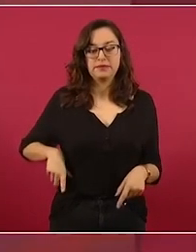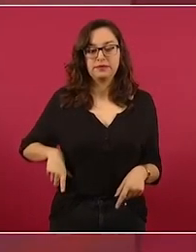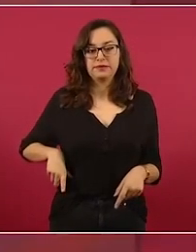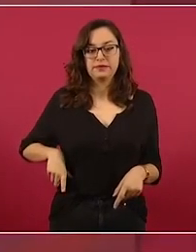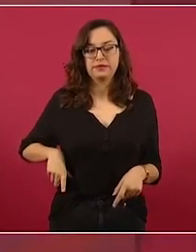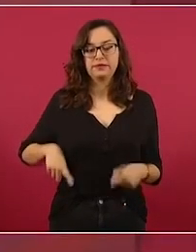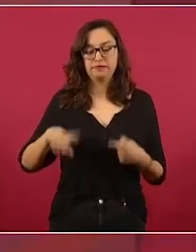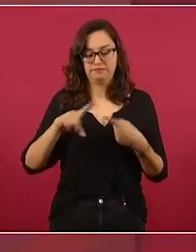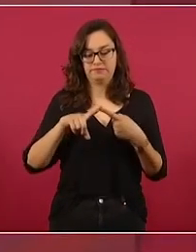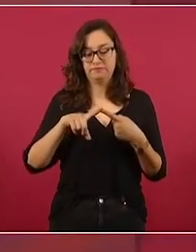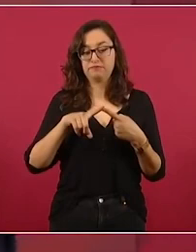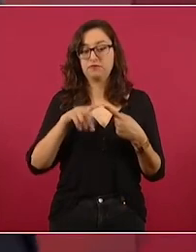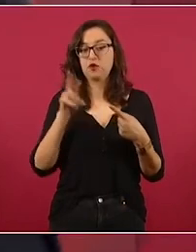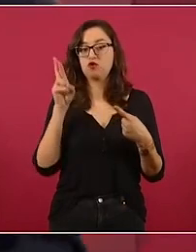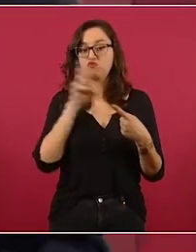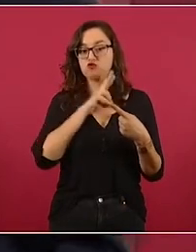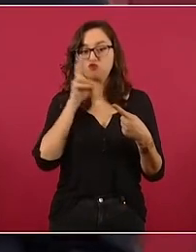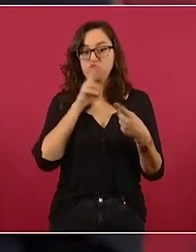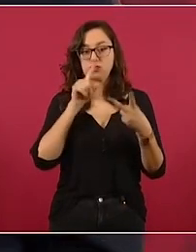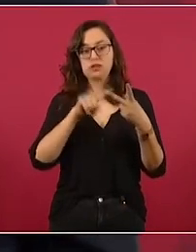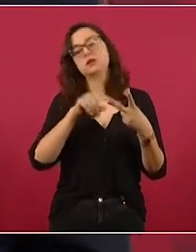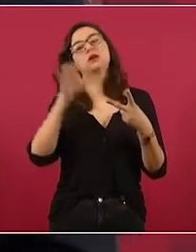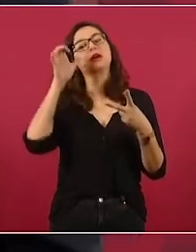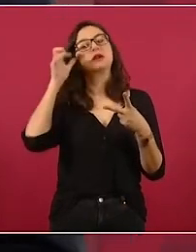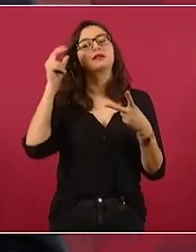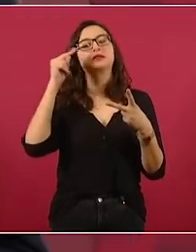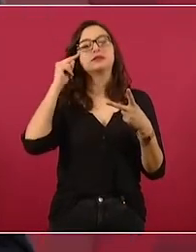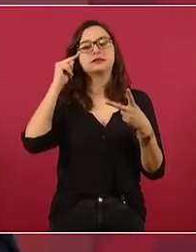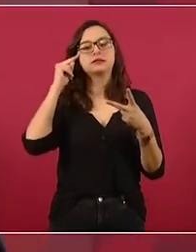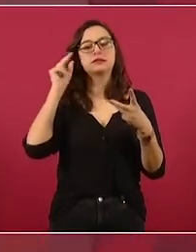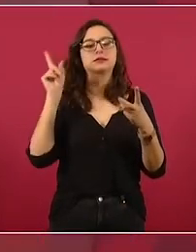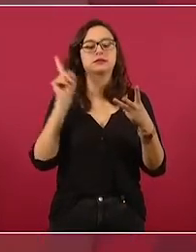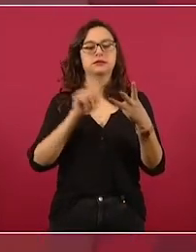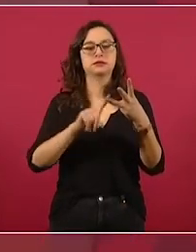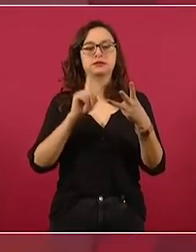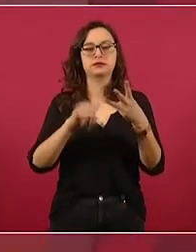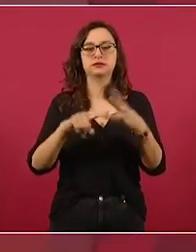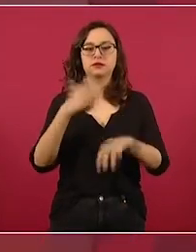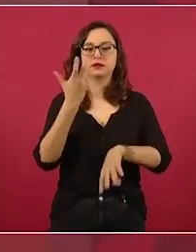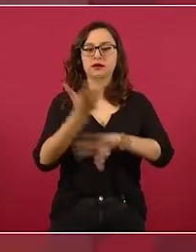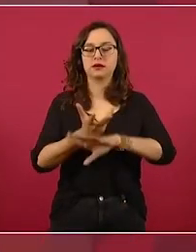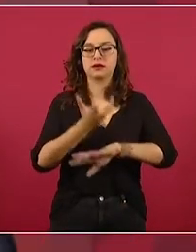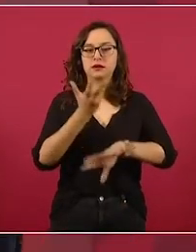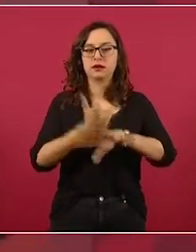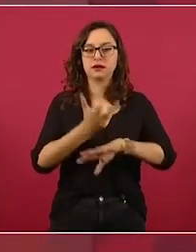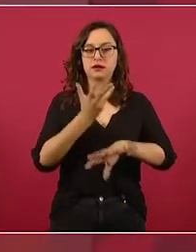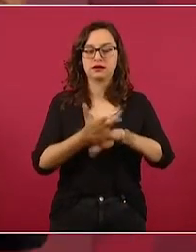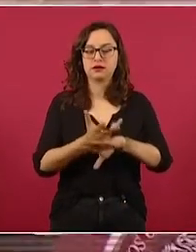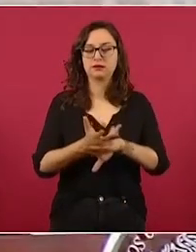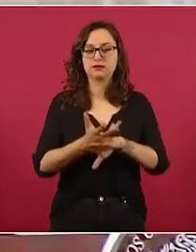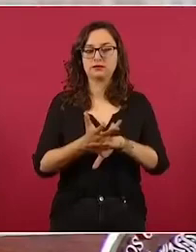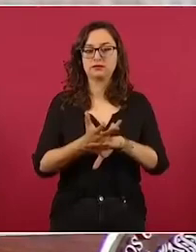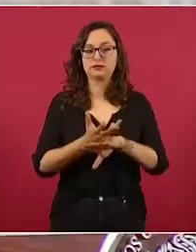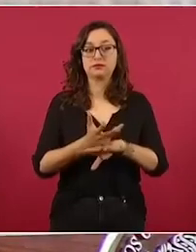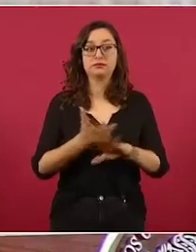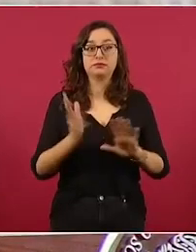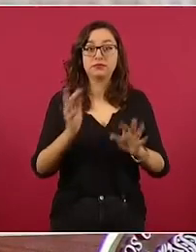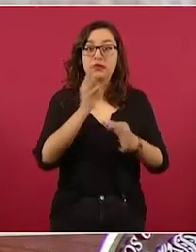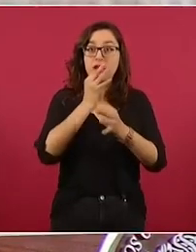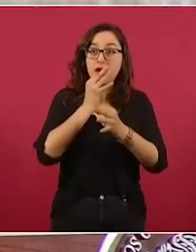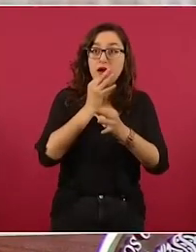Rusia, China y Estados Unidos, ojalá y lo escuchen,